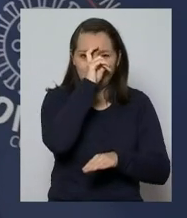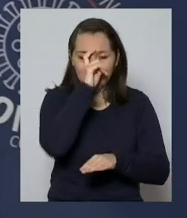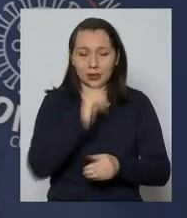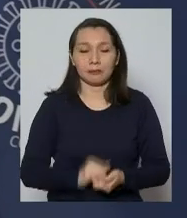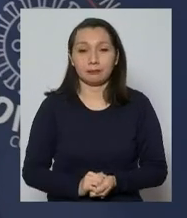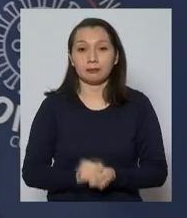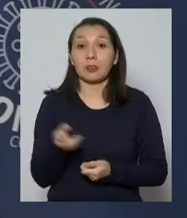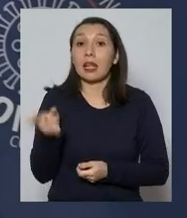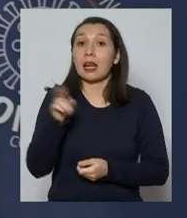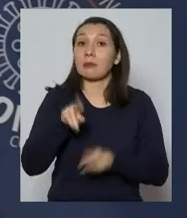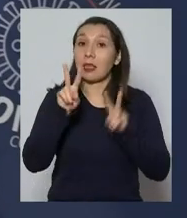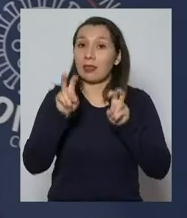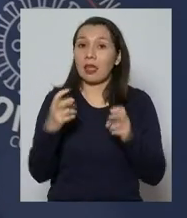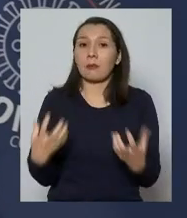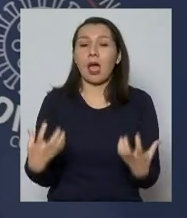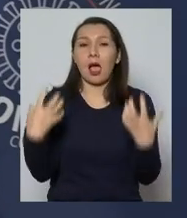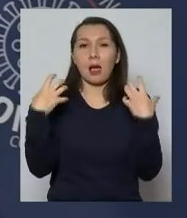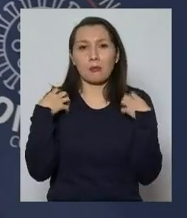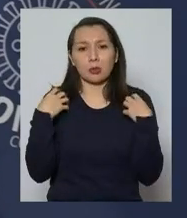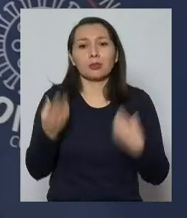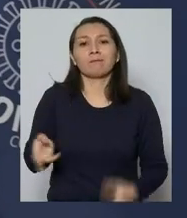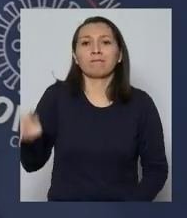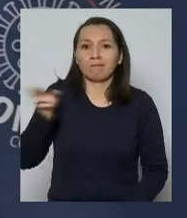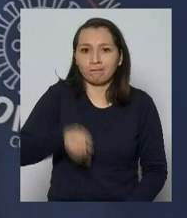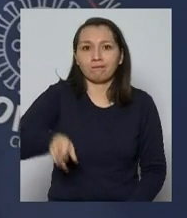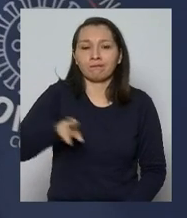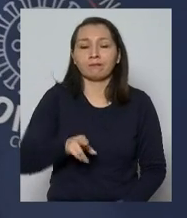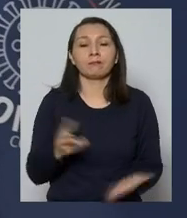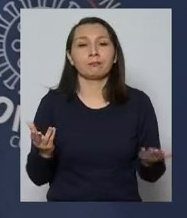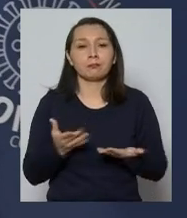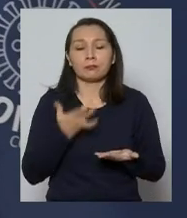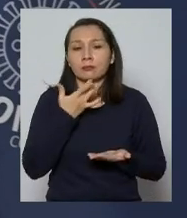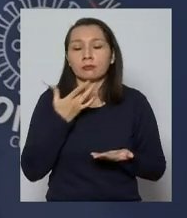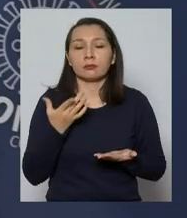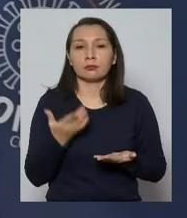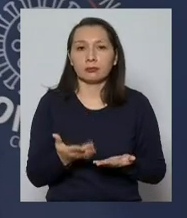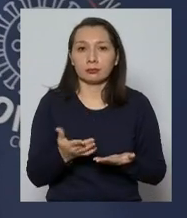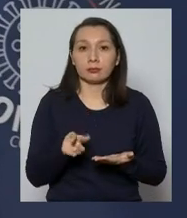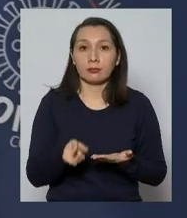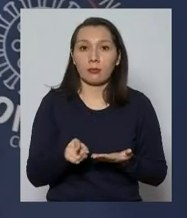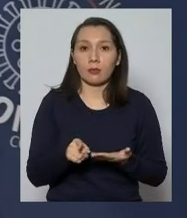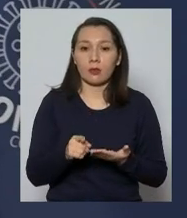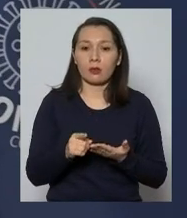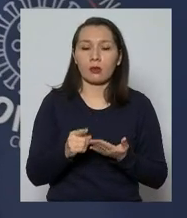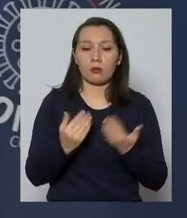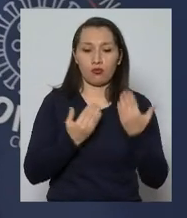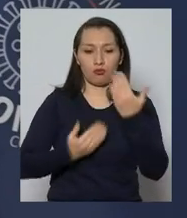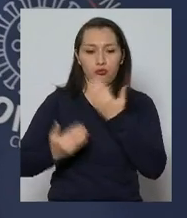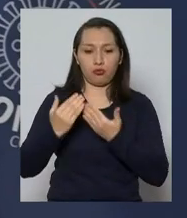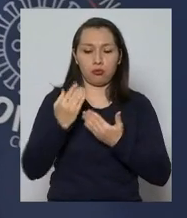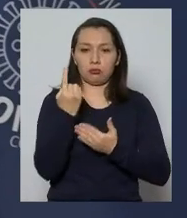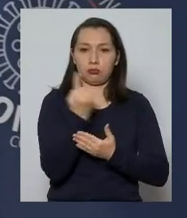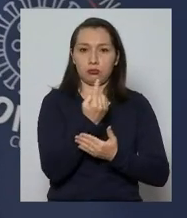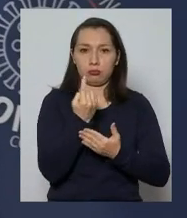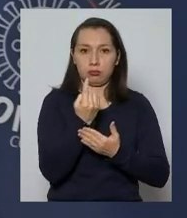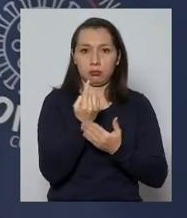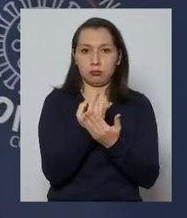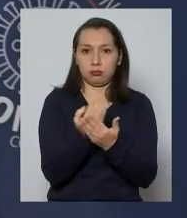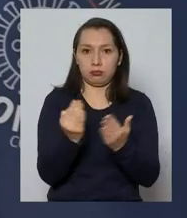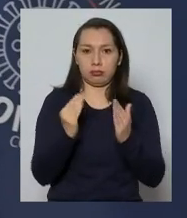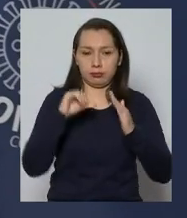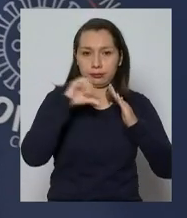énfasis en este tema de la responsabilidad porque la autocuarentena, la cuarentena